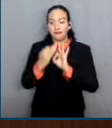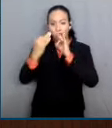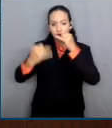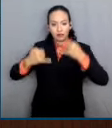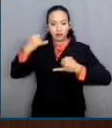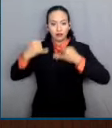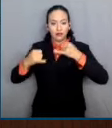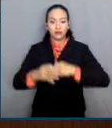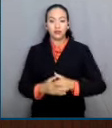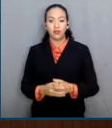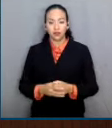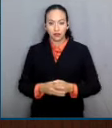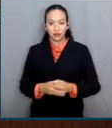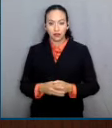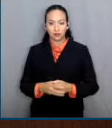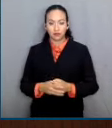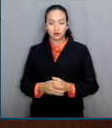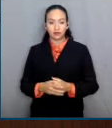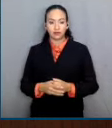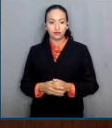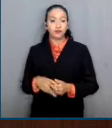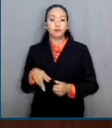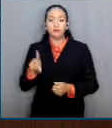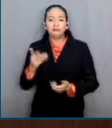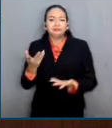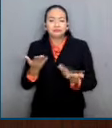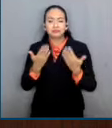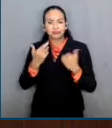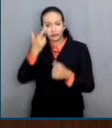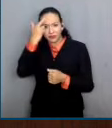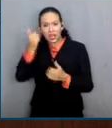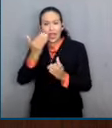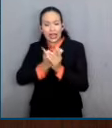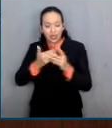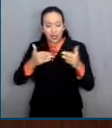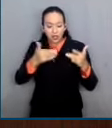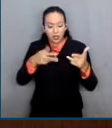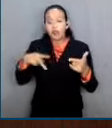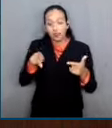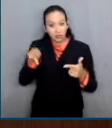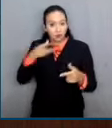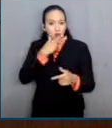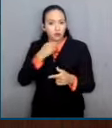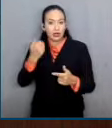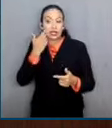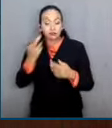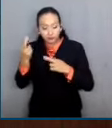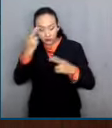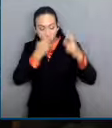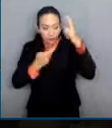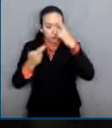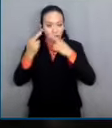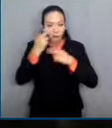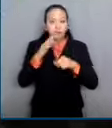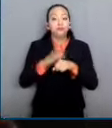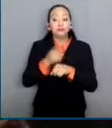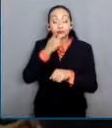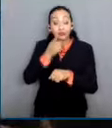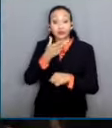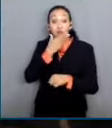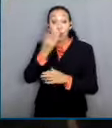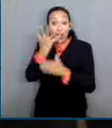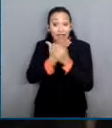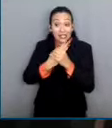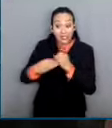por lo tanto no hay elementos en el expediente actualmente para afirmar que está prófugo de la justicia. Así, por